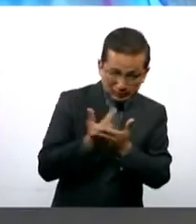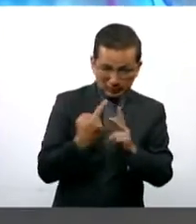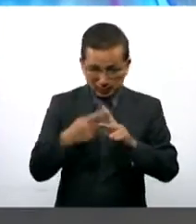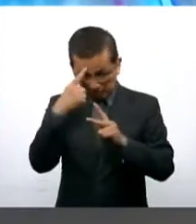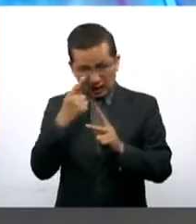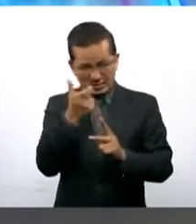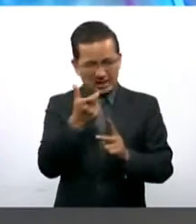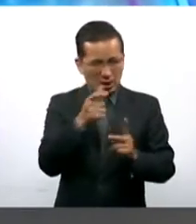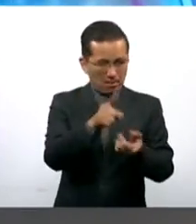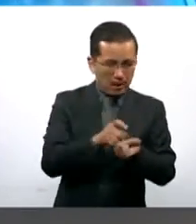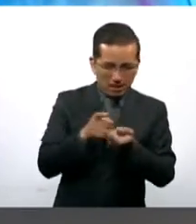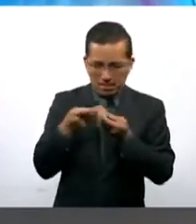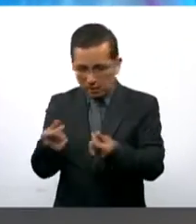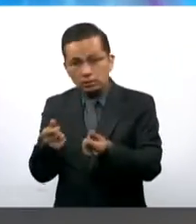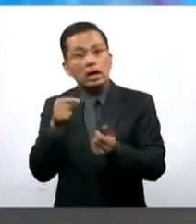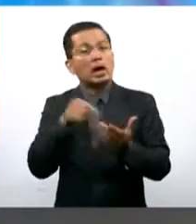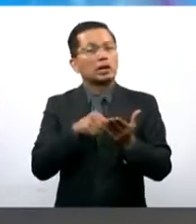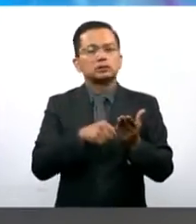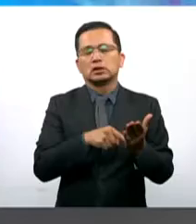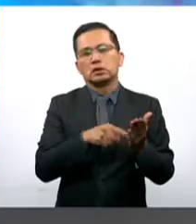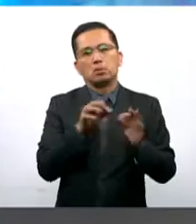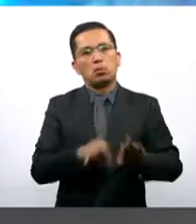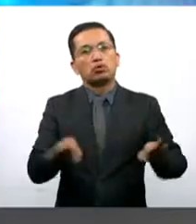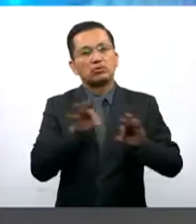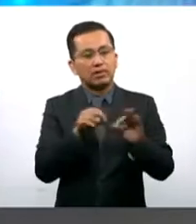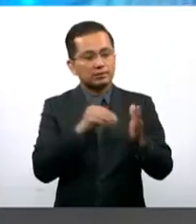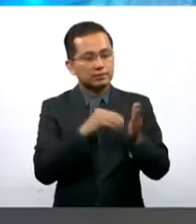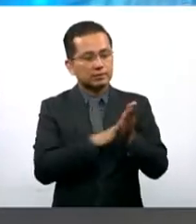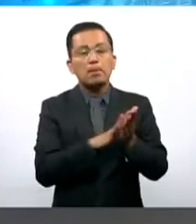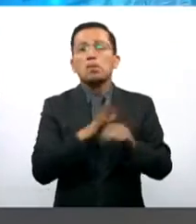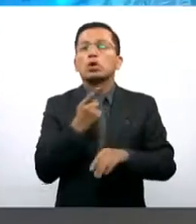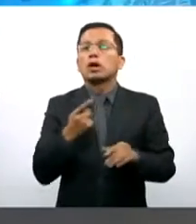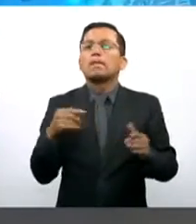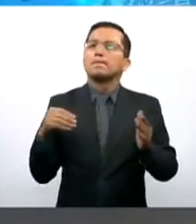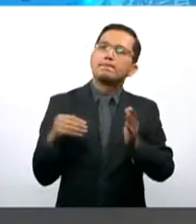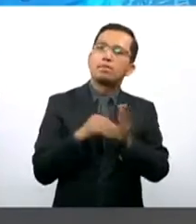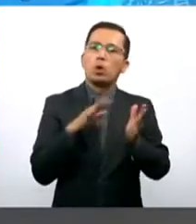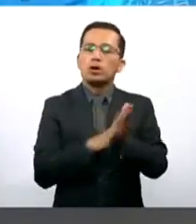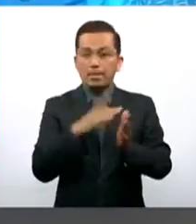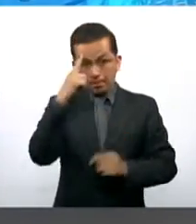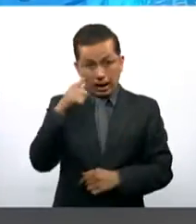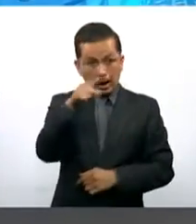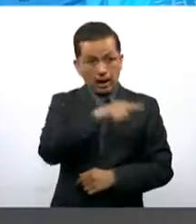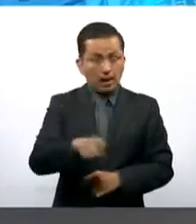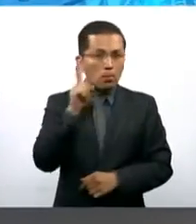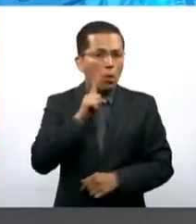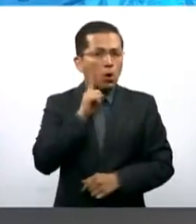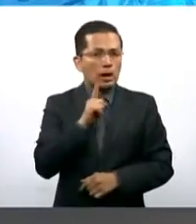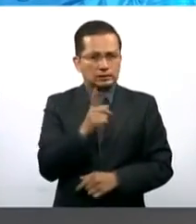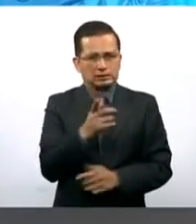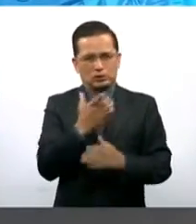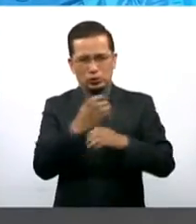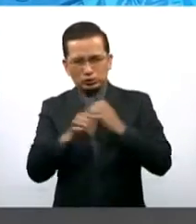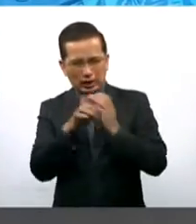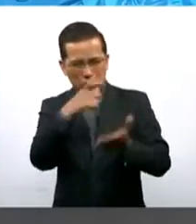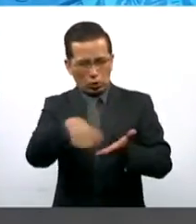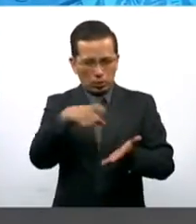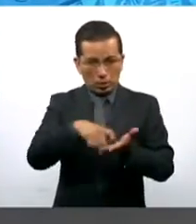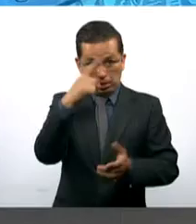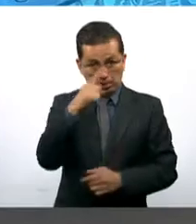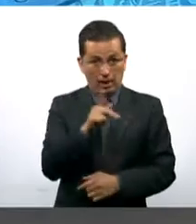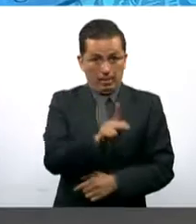para establecer la tasa cero de IVA a los productos de gestión menstrual. Pero, ¿por qué esta propuesta cobra particular